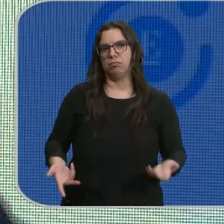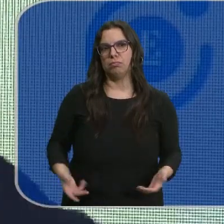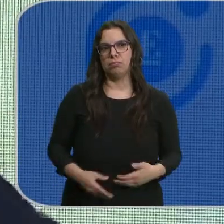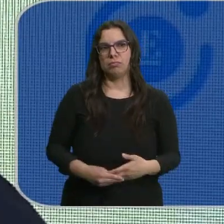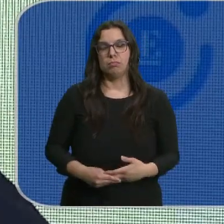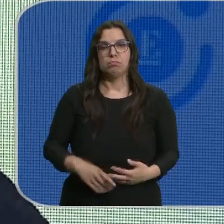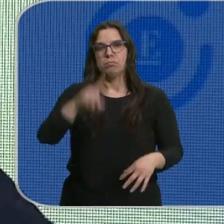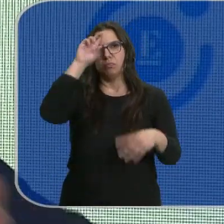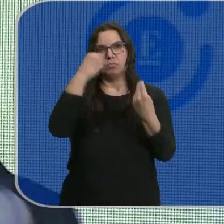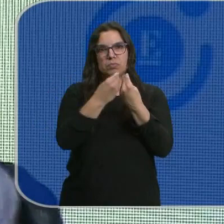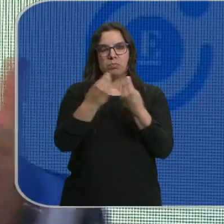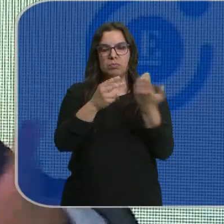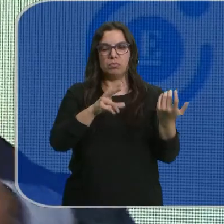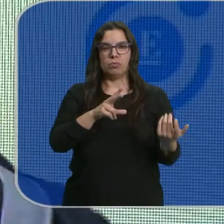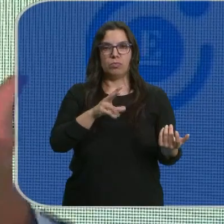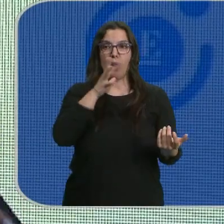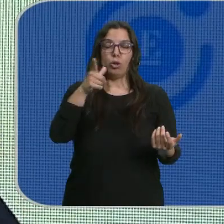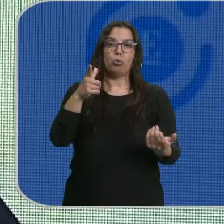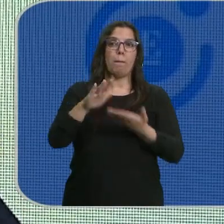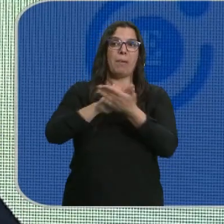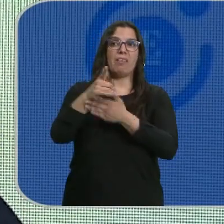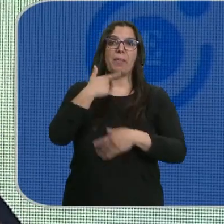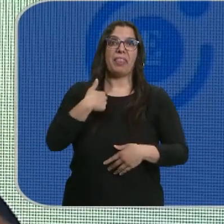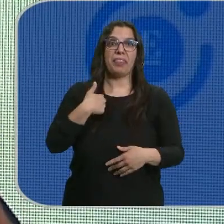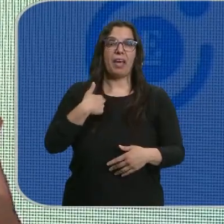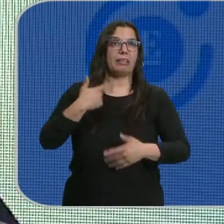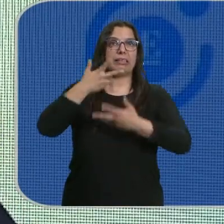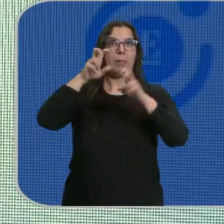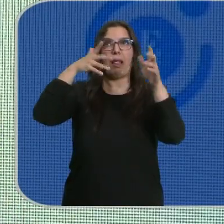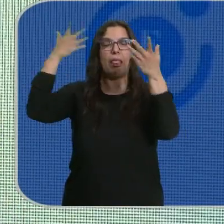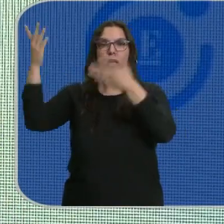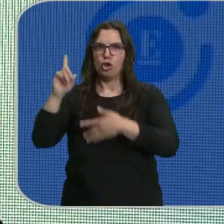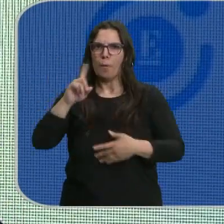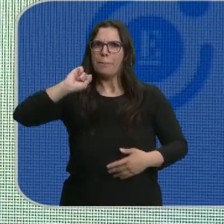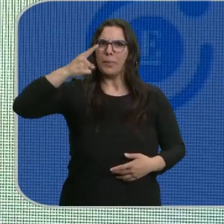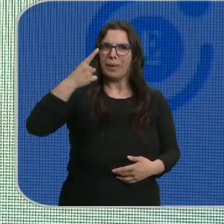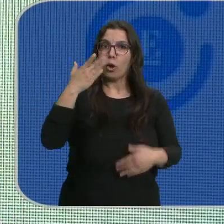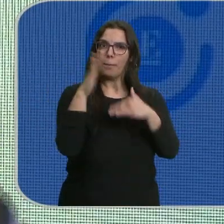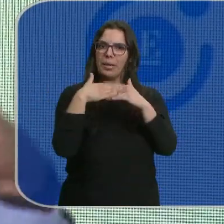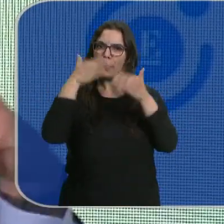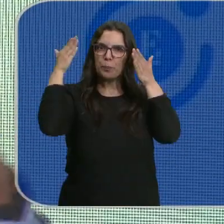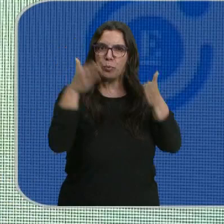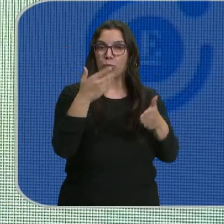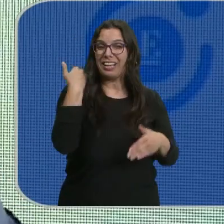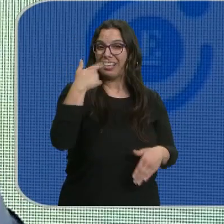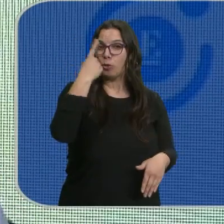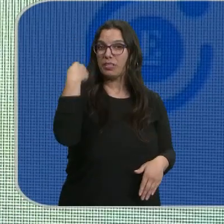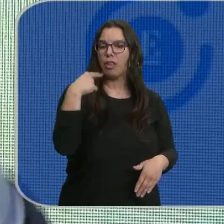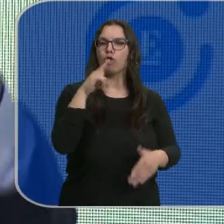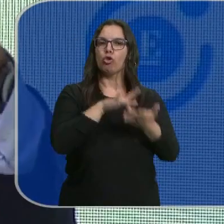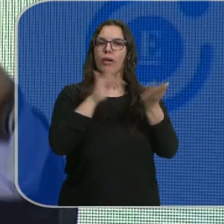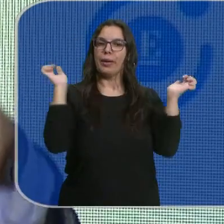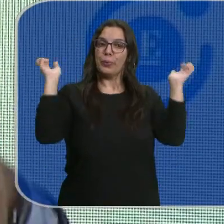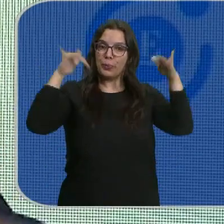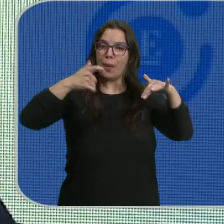No es de recibo que usted ahora me hable de no sé qué, cuando lo primero que tenía que haber hecho usted era, como mínimo, ya el año pasado, hacer una